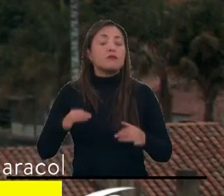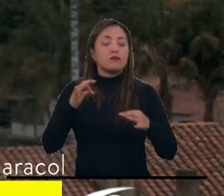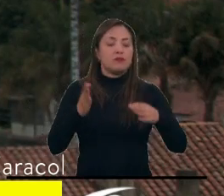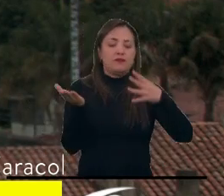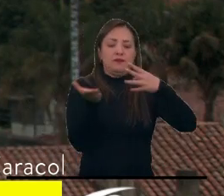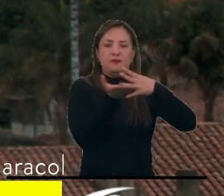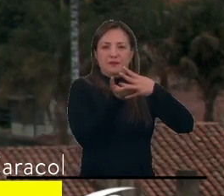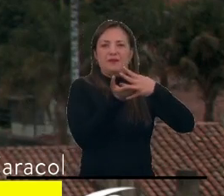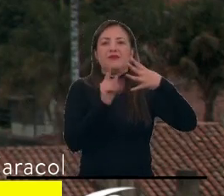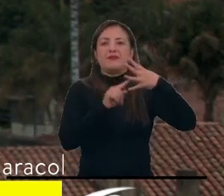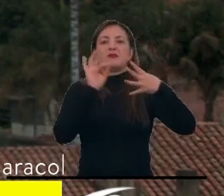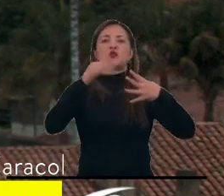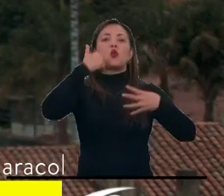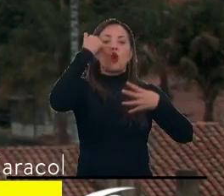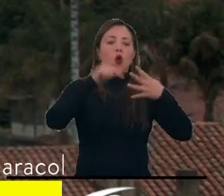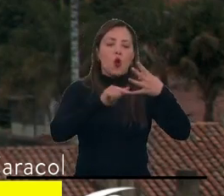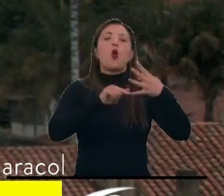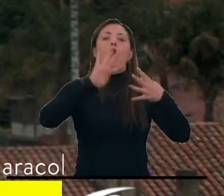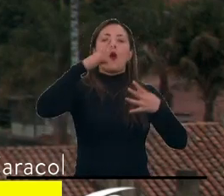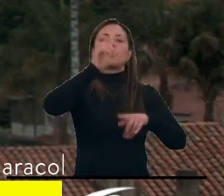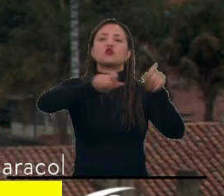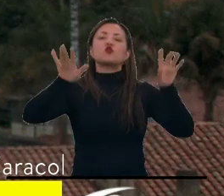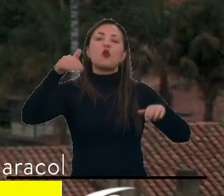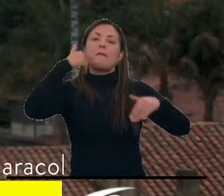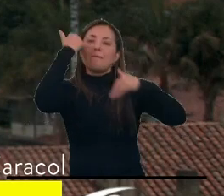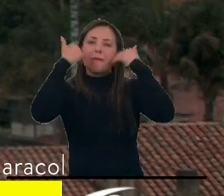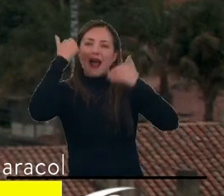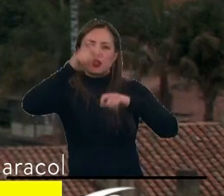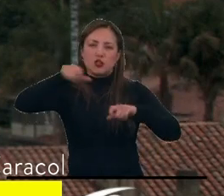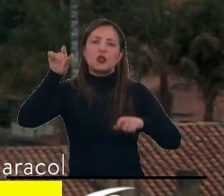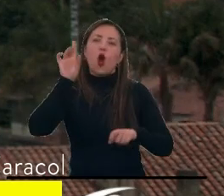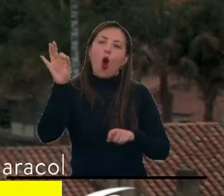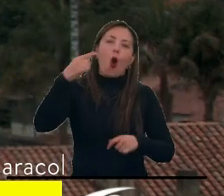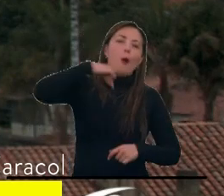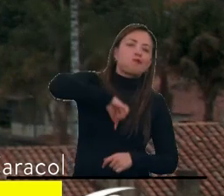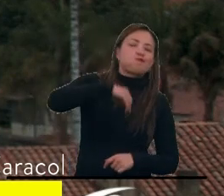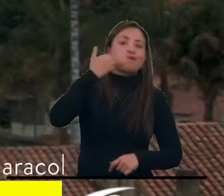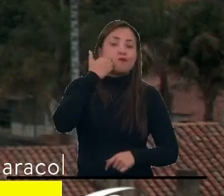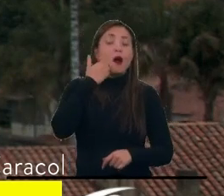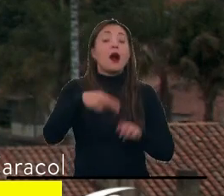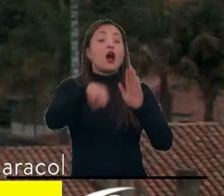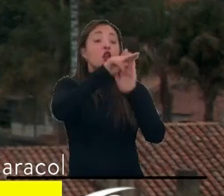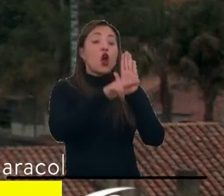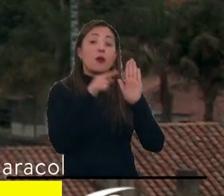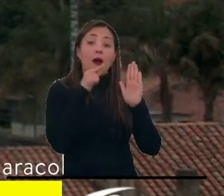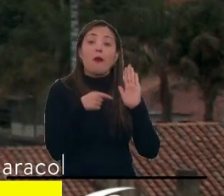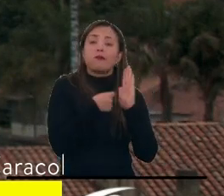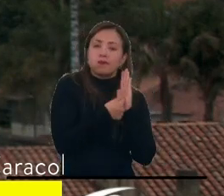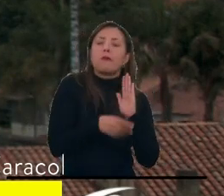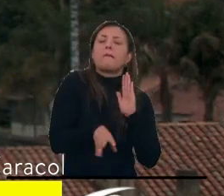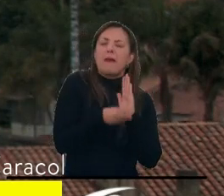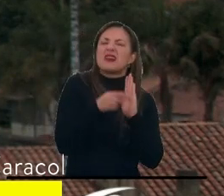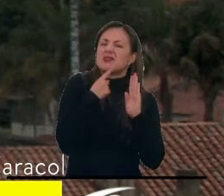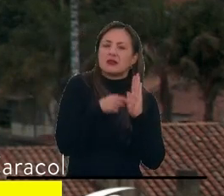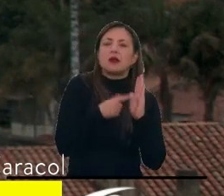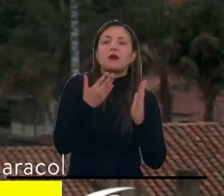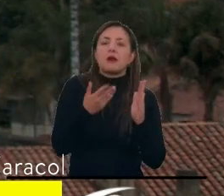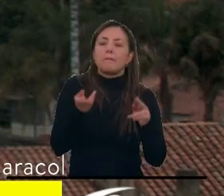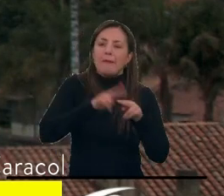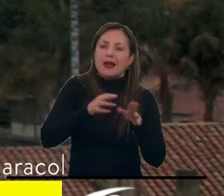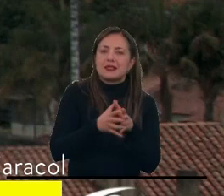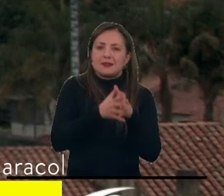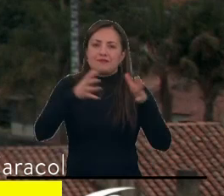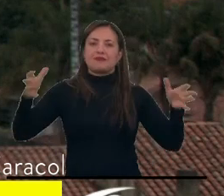habilitada para la población mayor de 50 años y con comorbilidades. La normativa también está contemplando poder ampliar el grupo